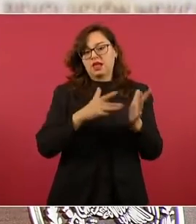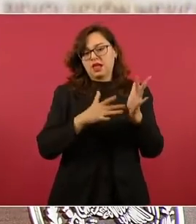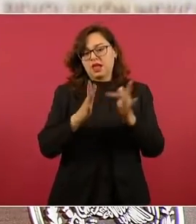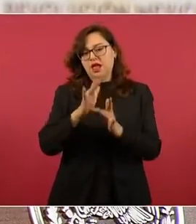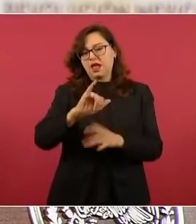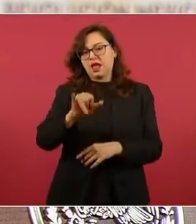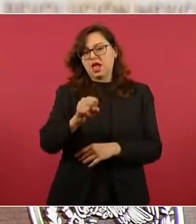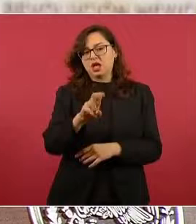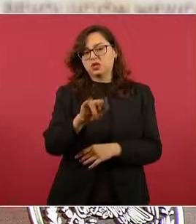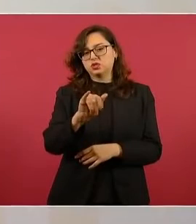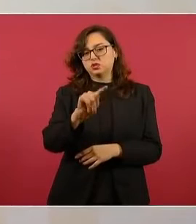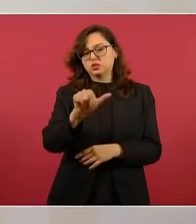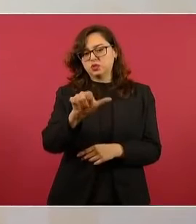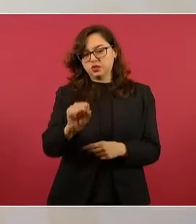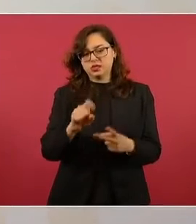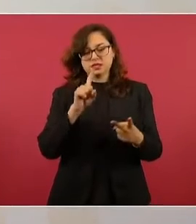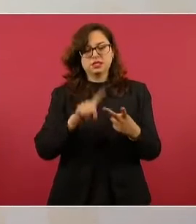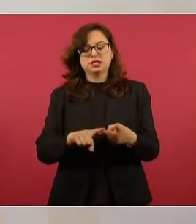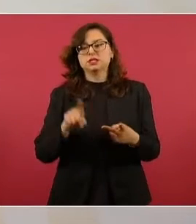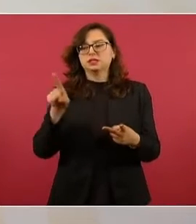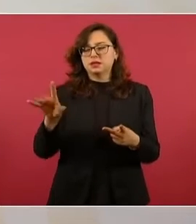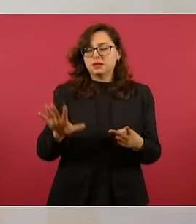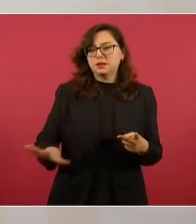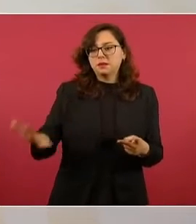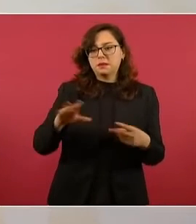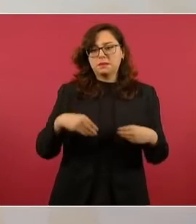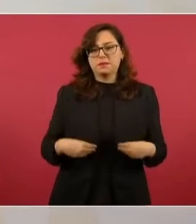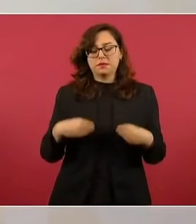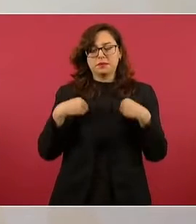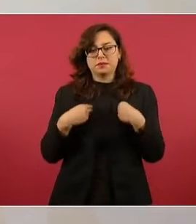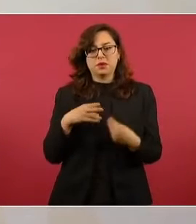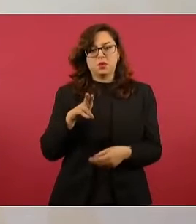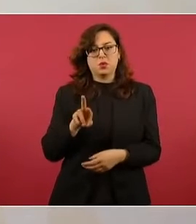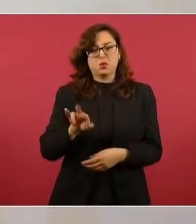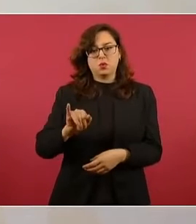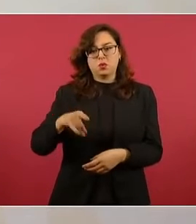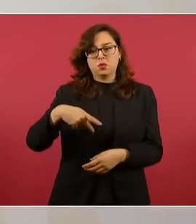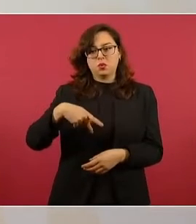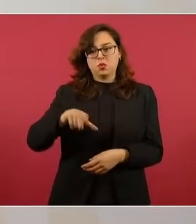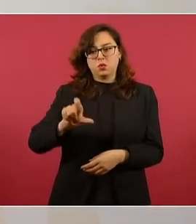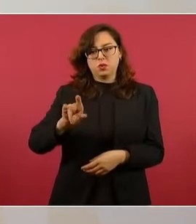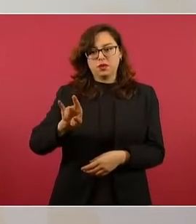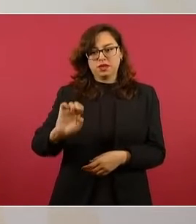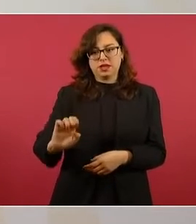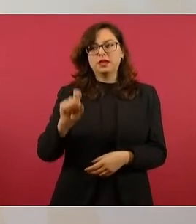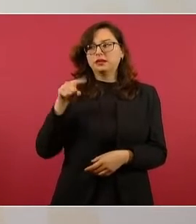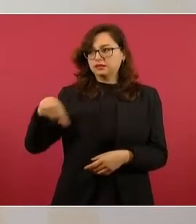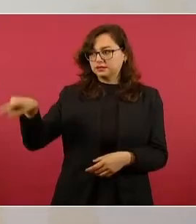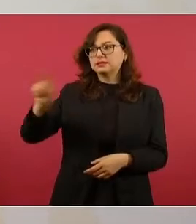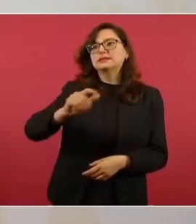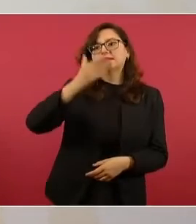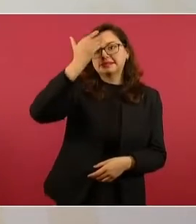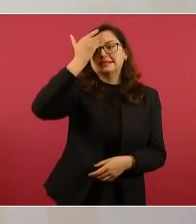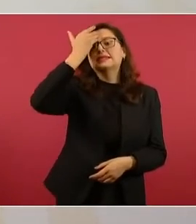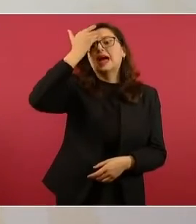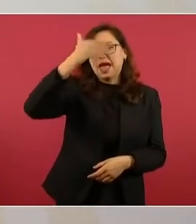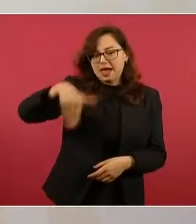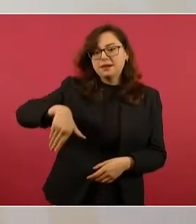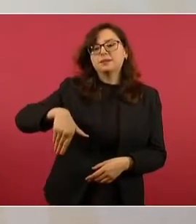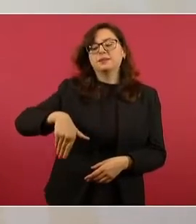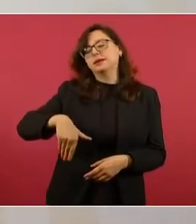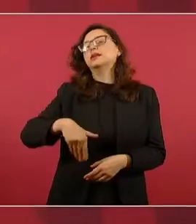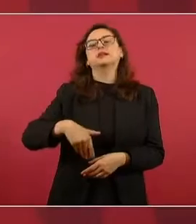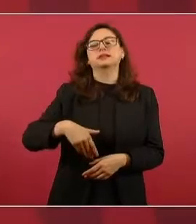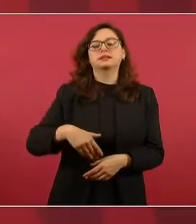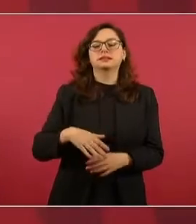que viven en Urique y los que viven en Chinipas y